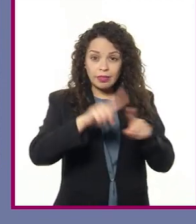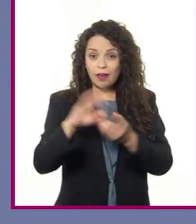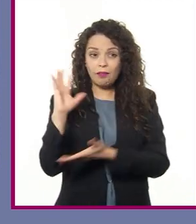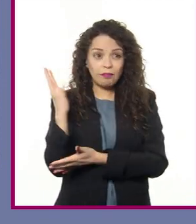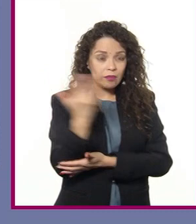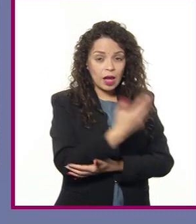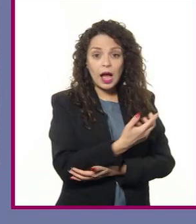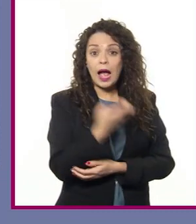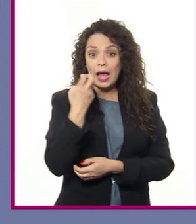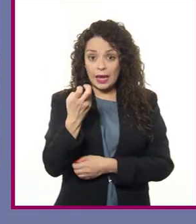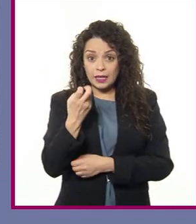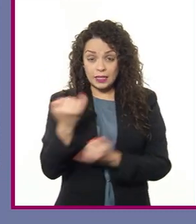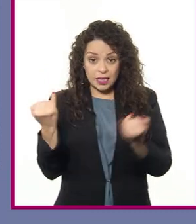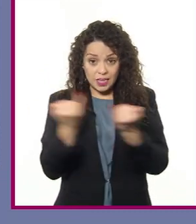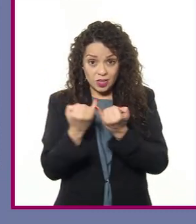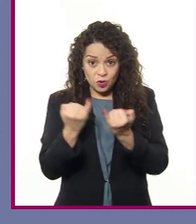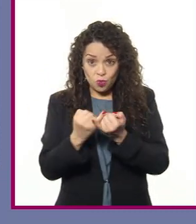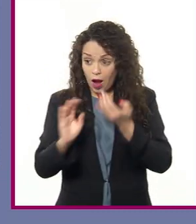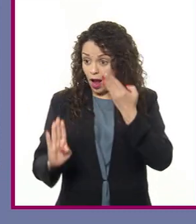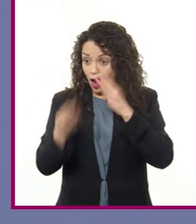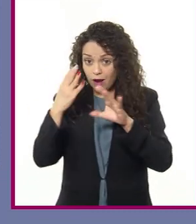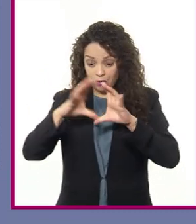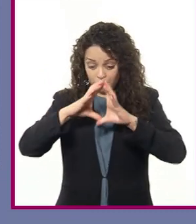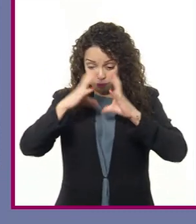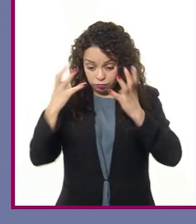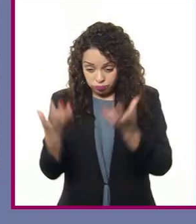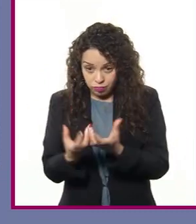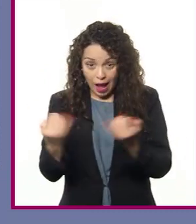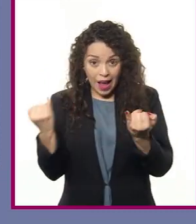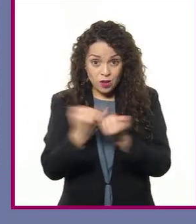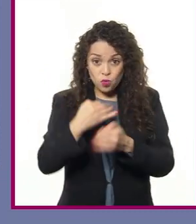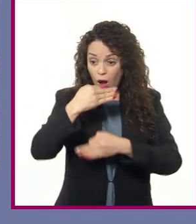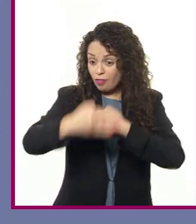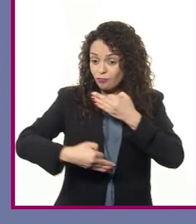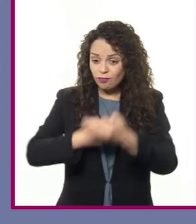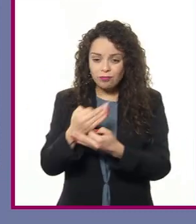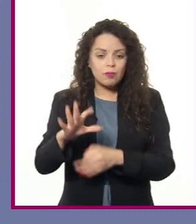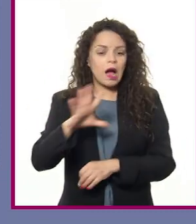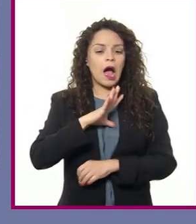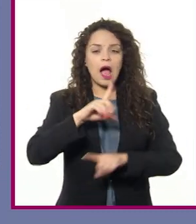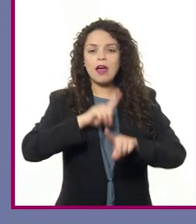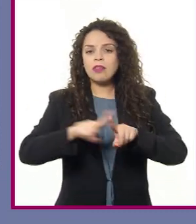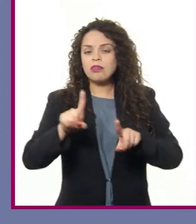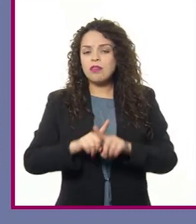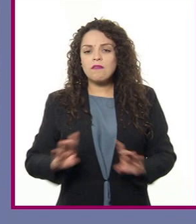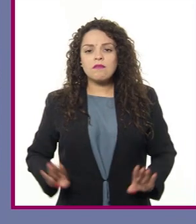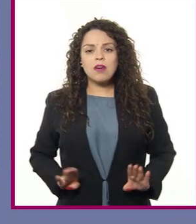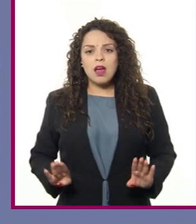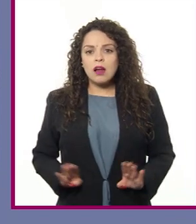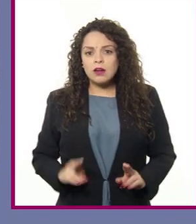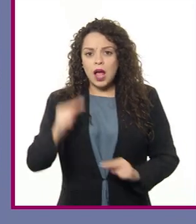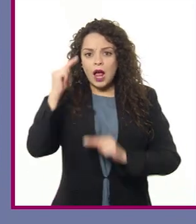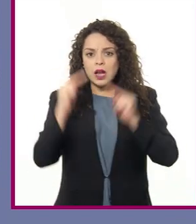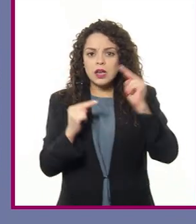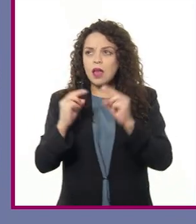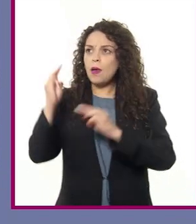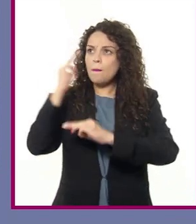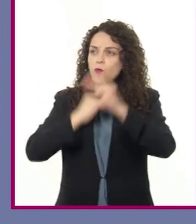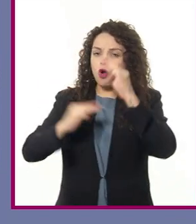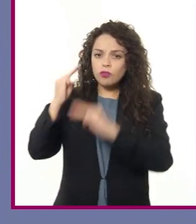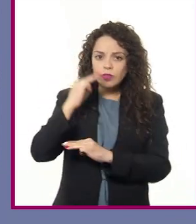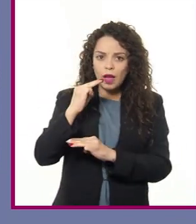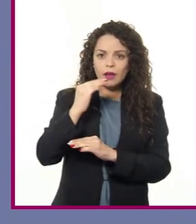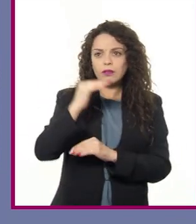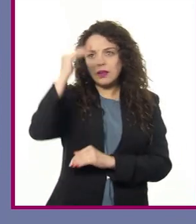distribución homogénea en el planeta. Hay distintos tipos de relieve y por lo tanto distintos tipos de